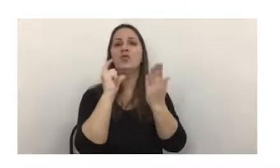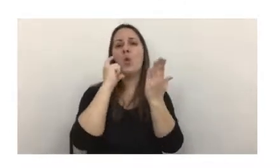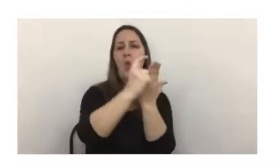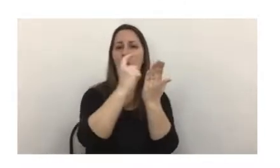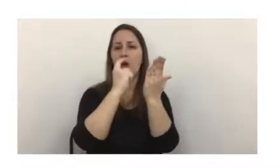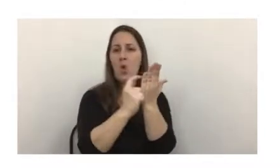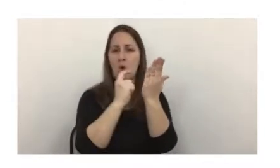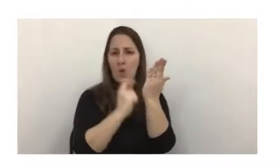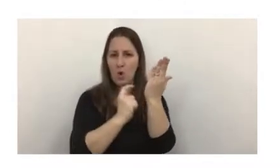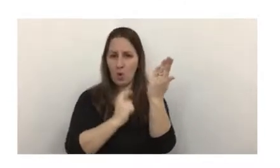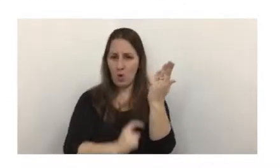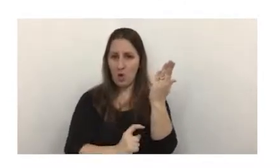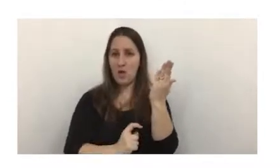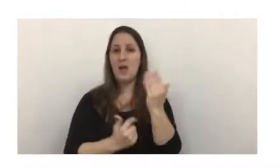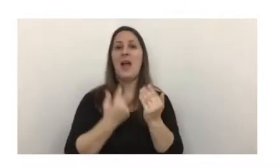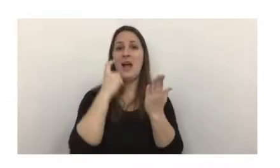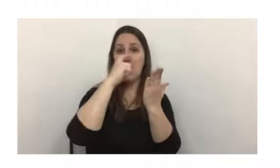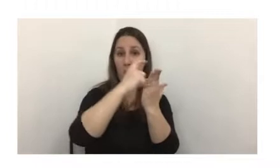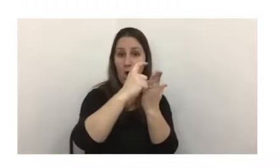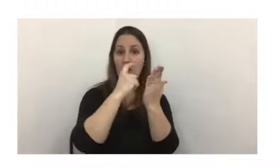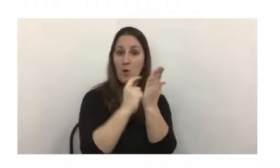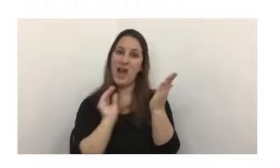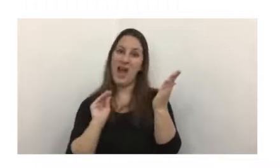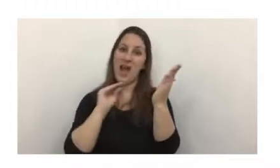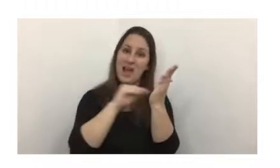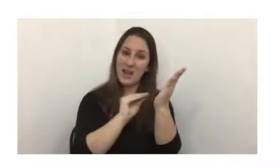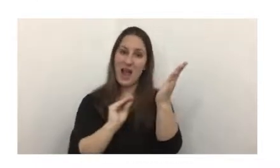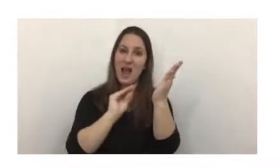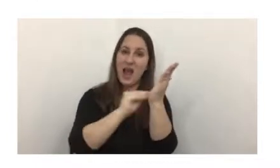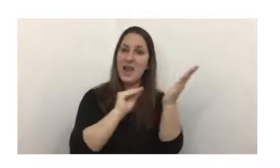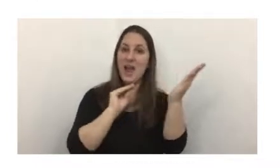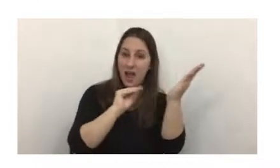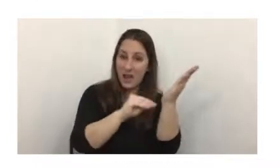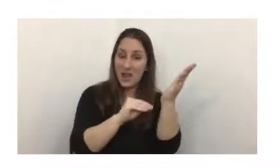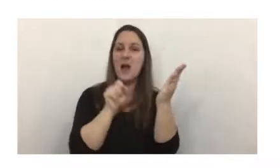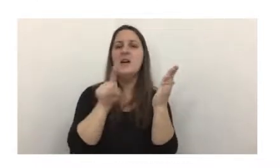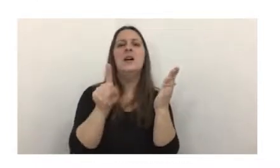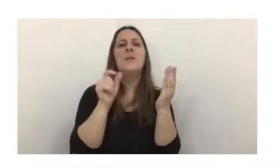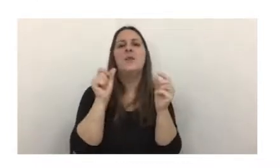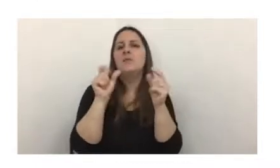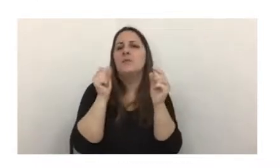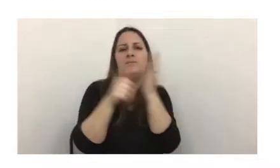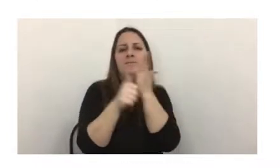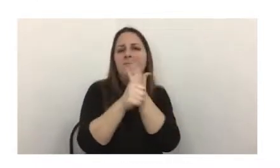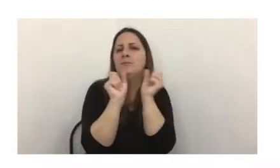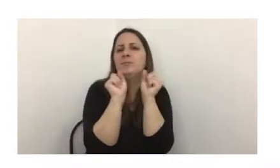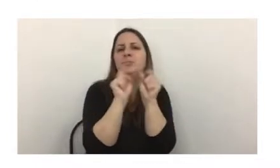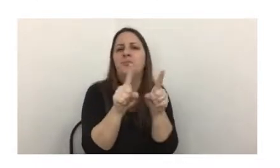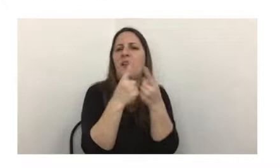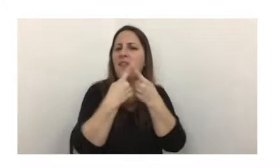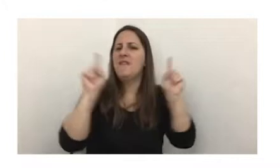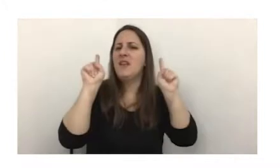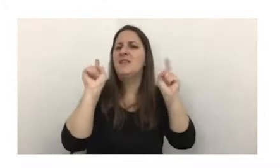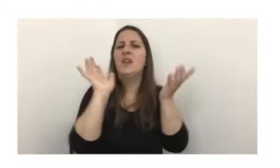blockchain. Cada bloque que se agrega a esta cadena tiene una identificación numérica que equivale a una